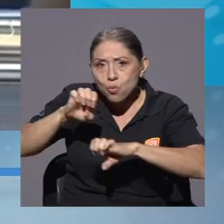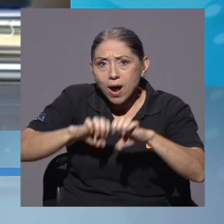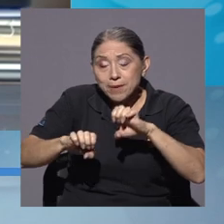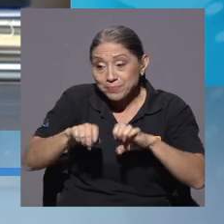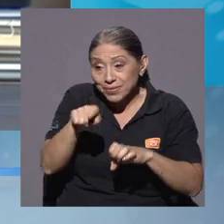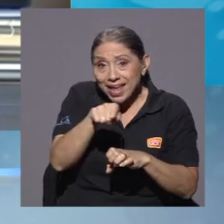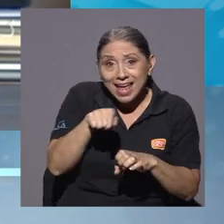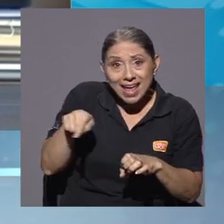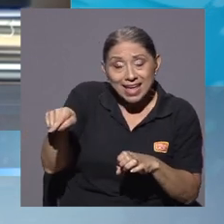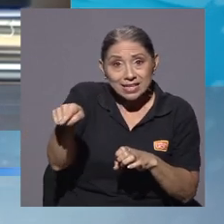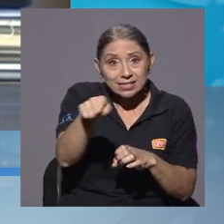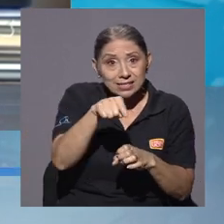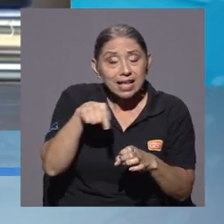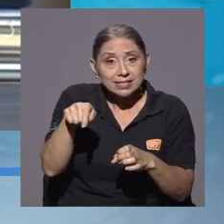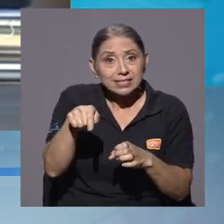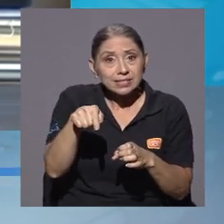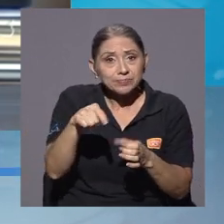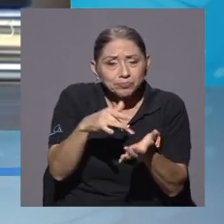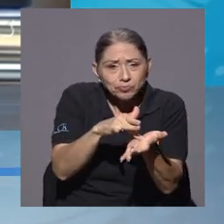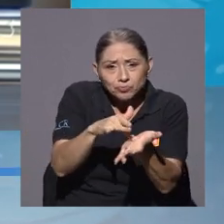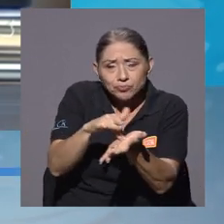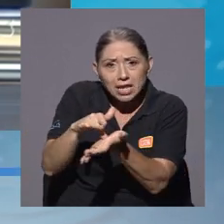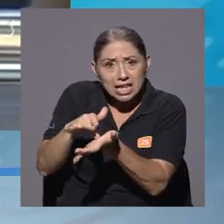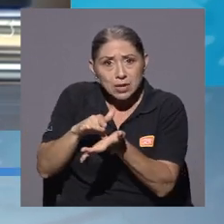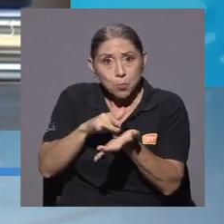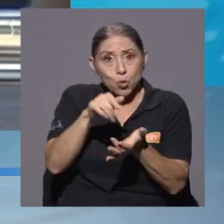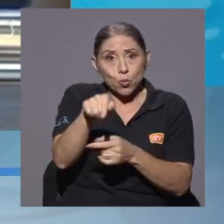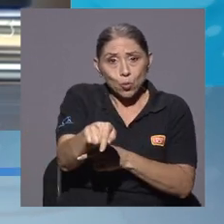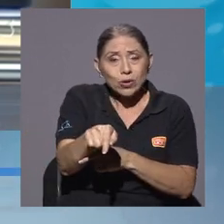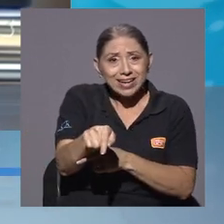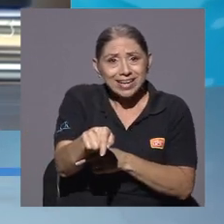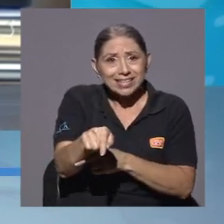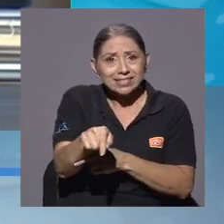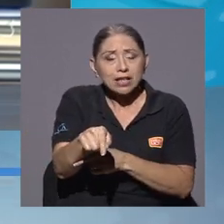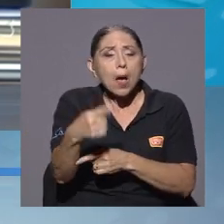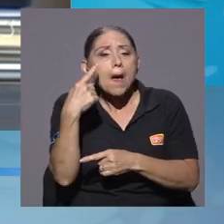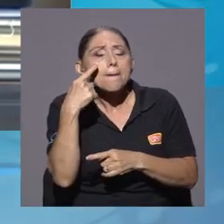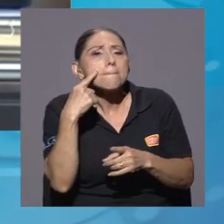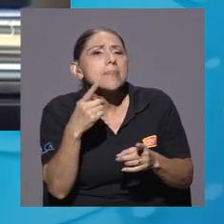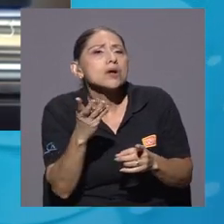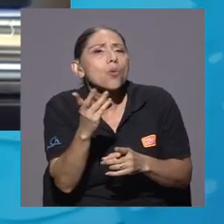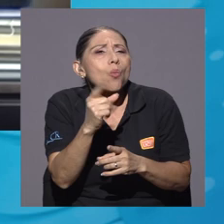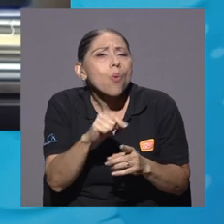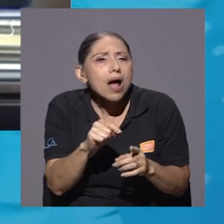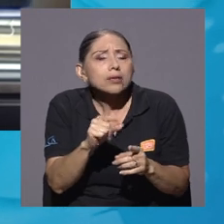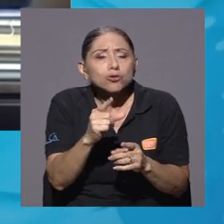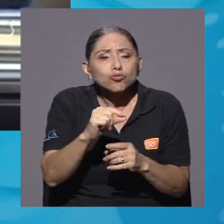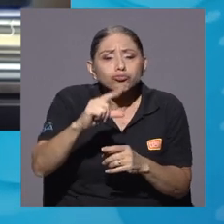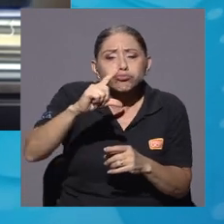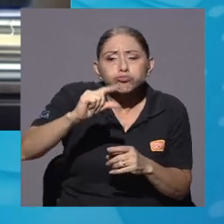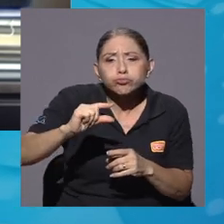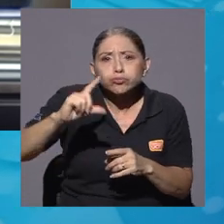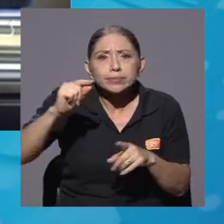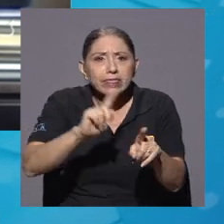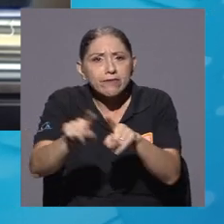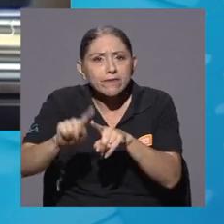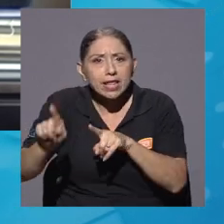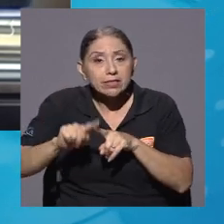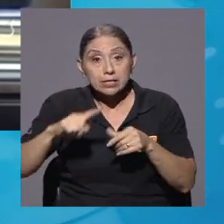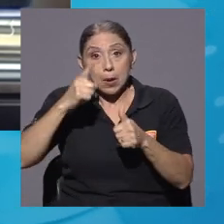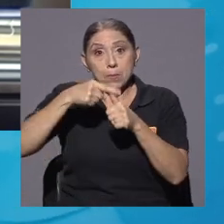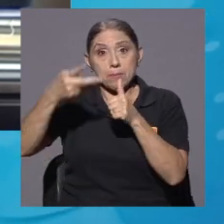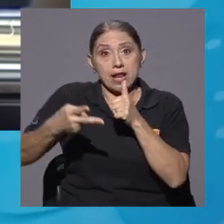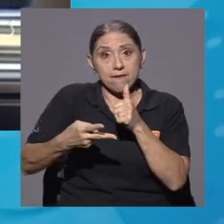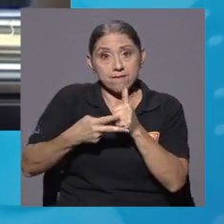eficacia de estas inmunoglobulinas a diferentes dosis y va a ser la primera vez